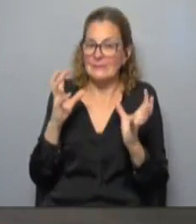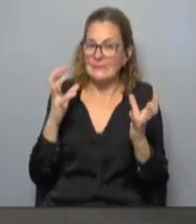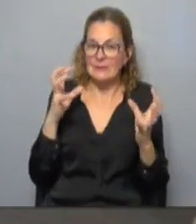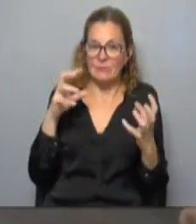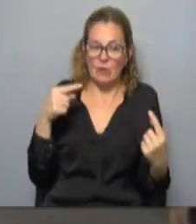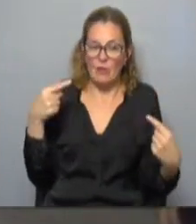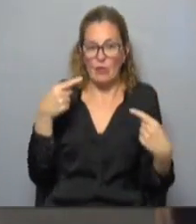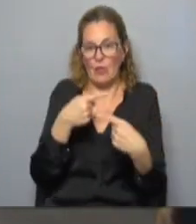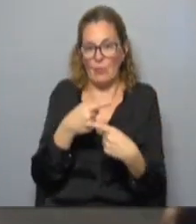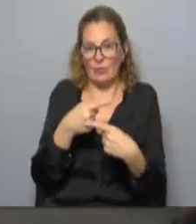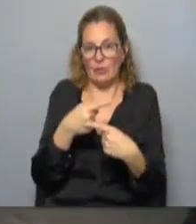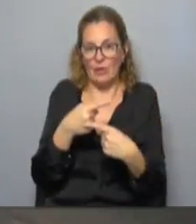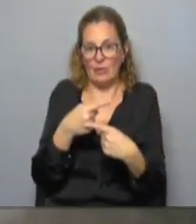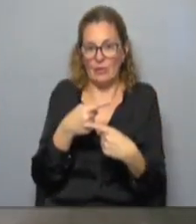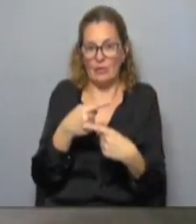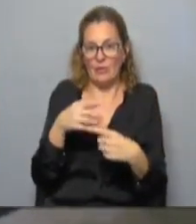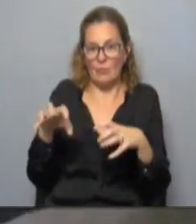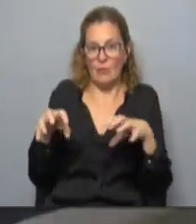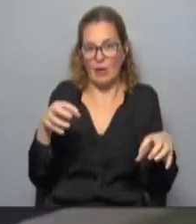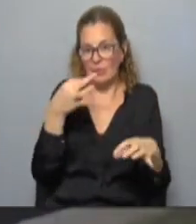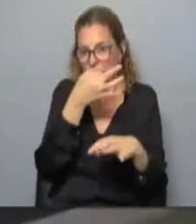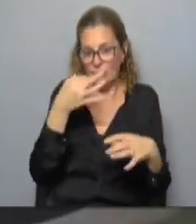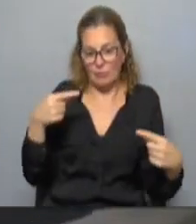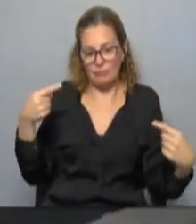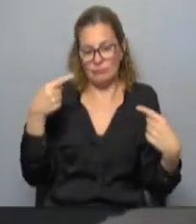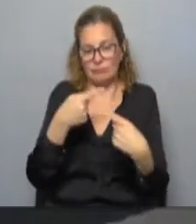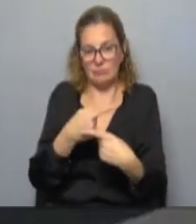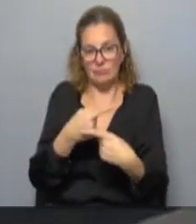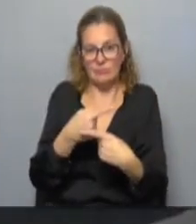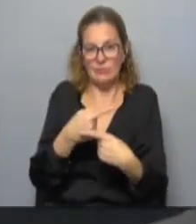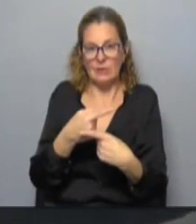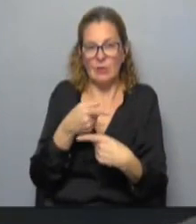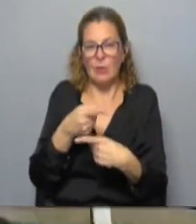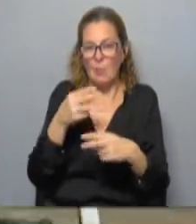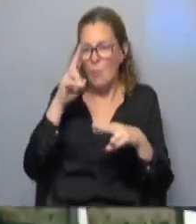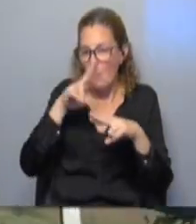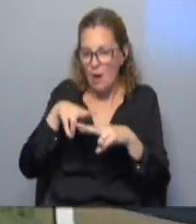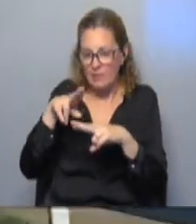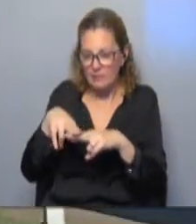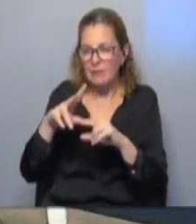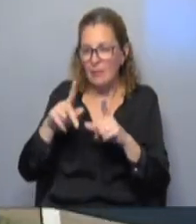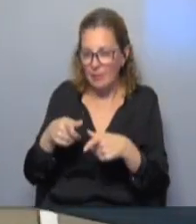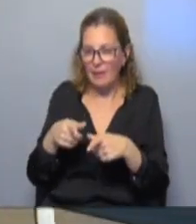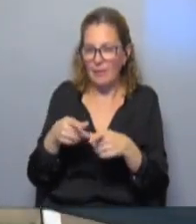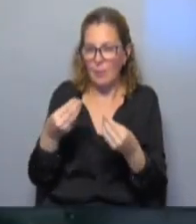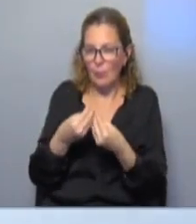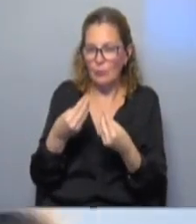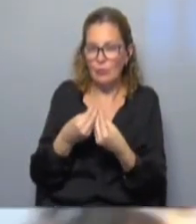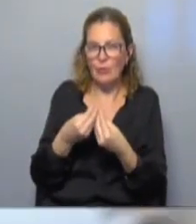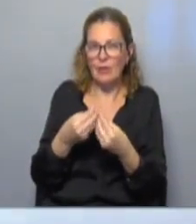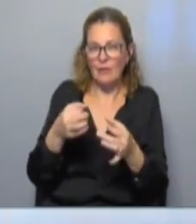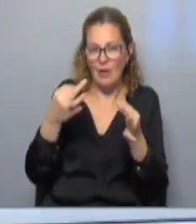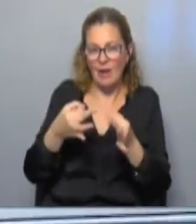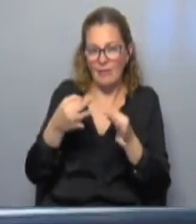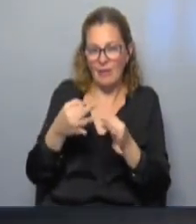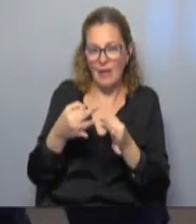enfrentamiento entre bandas de narcotraficantes con el saldo de muertes que realmente